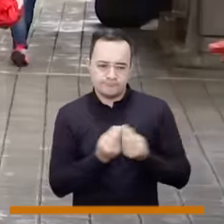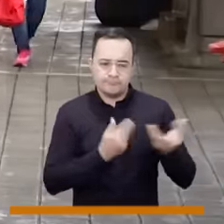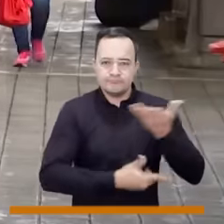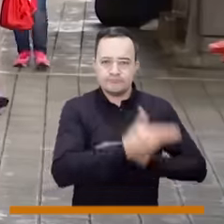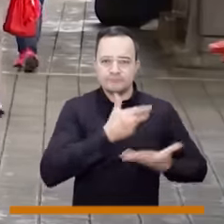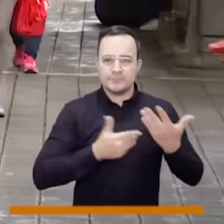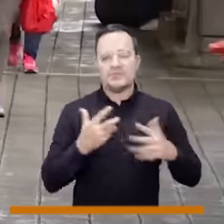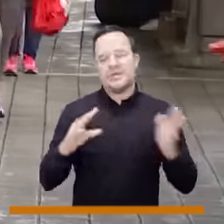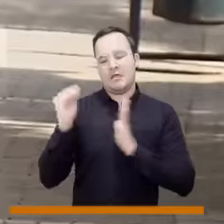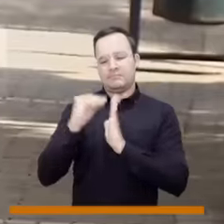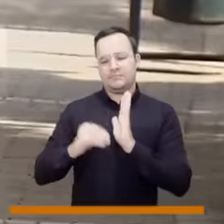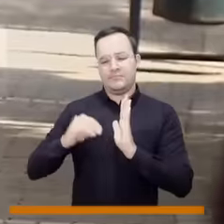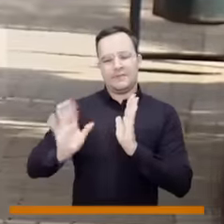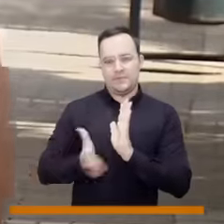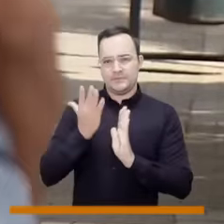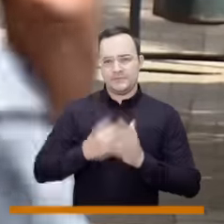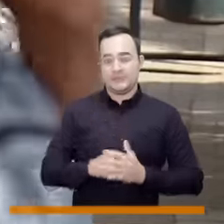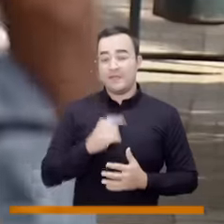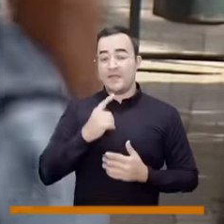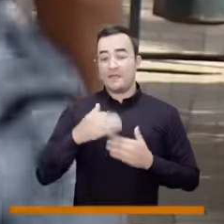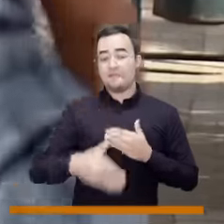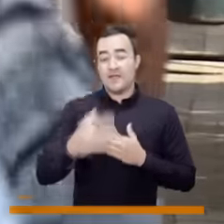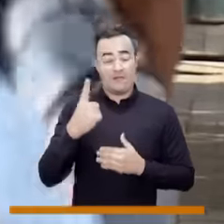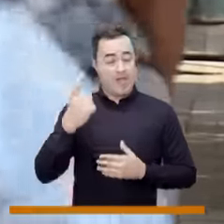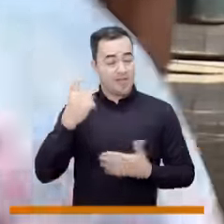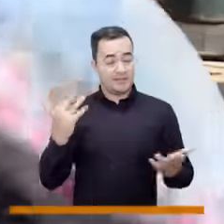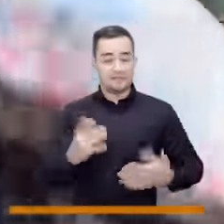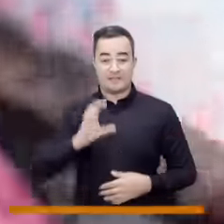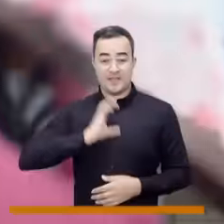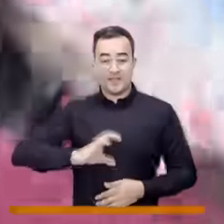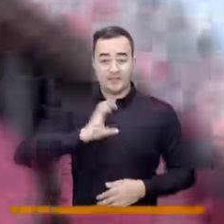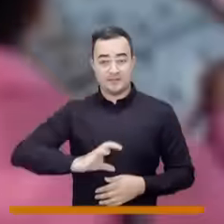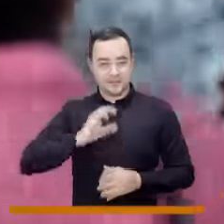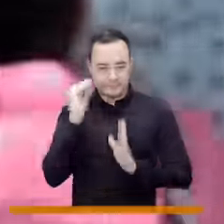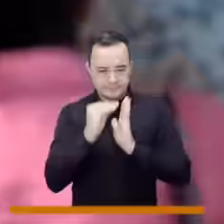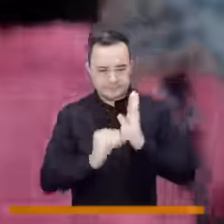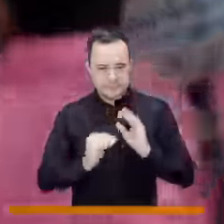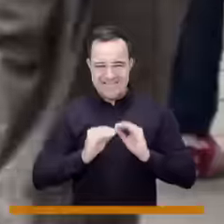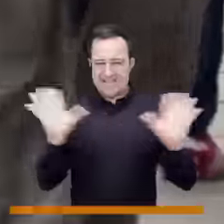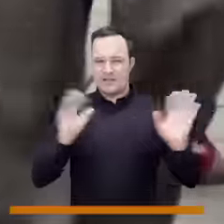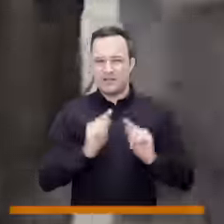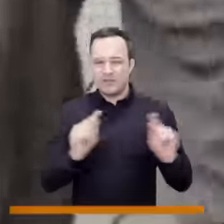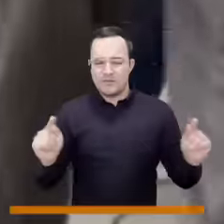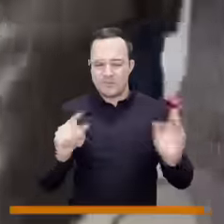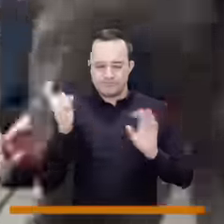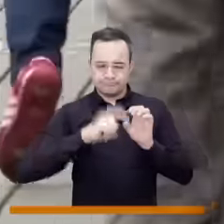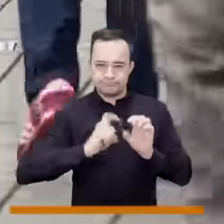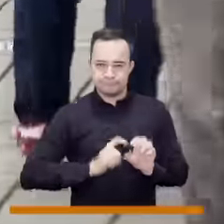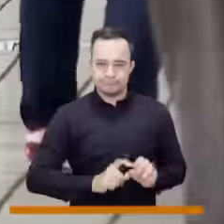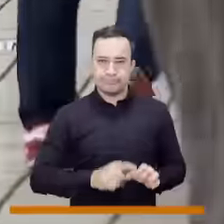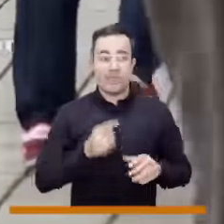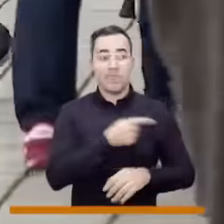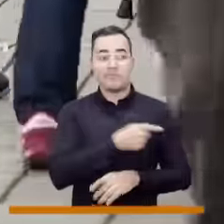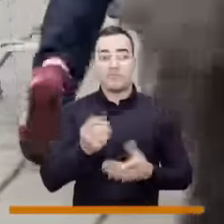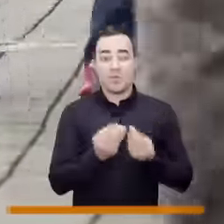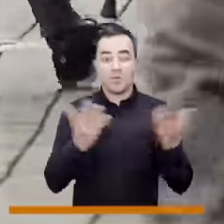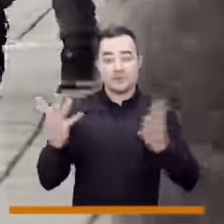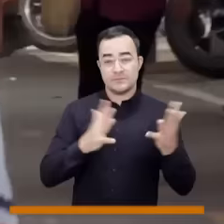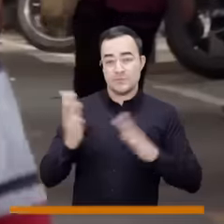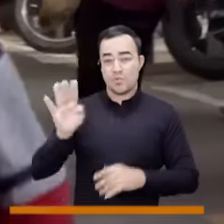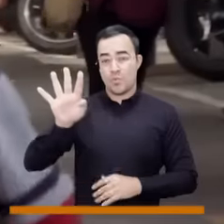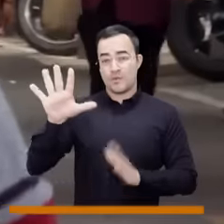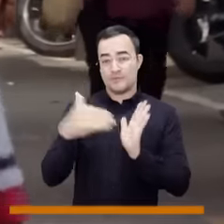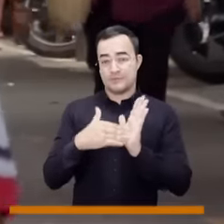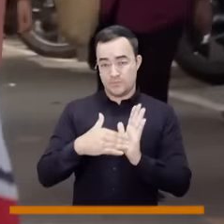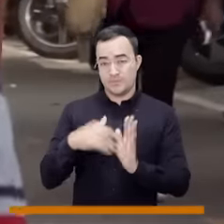retos que asumir, generar una caracterización real de los vendedores informales. Son más de 55 mil personas que